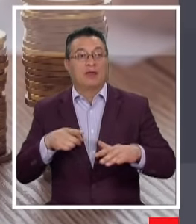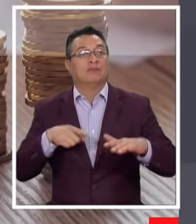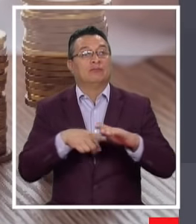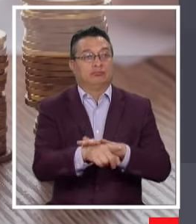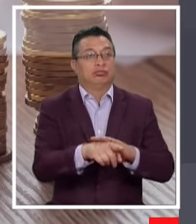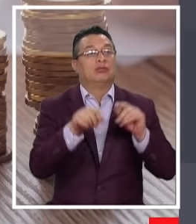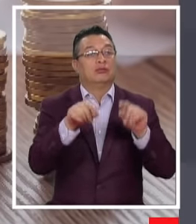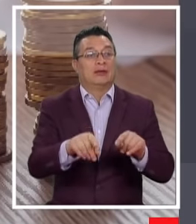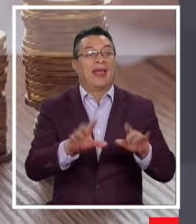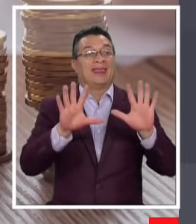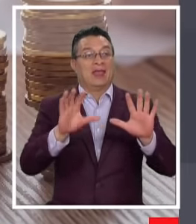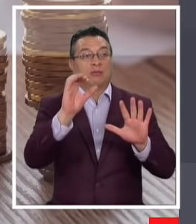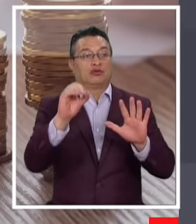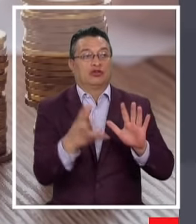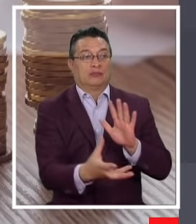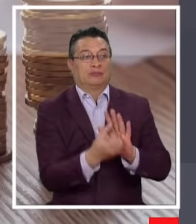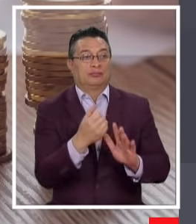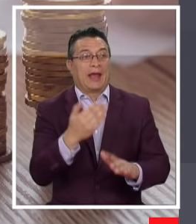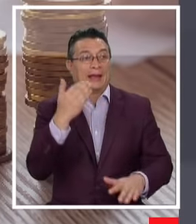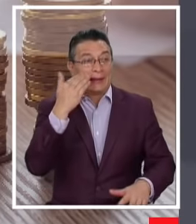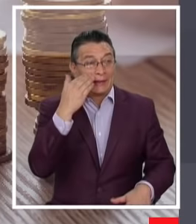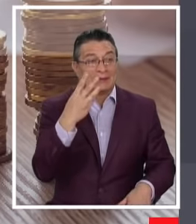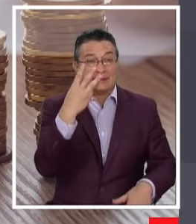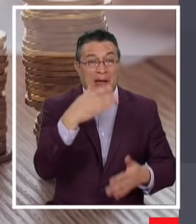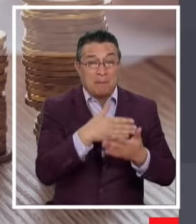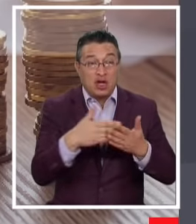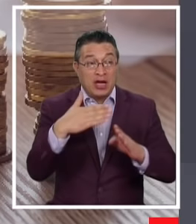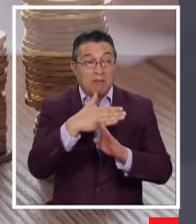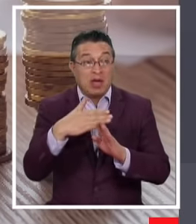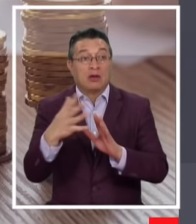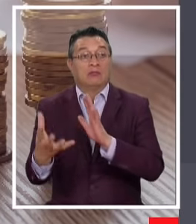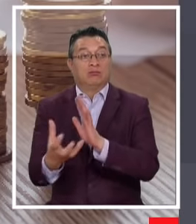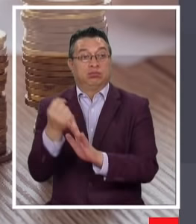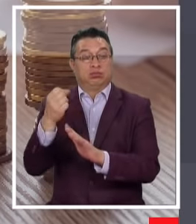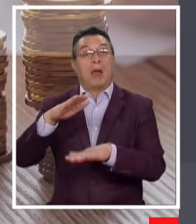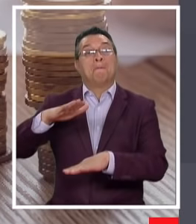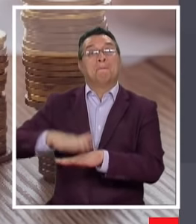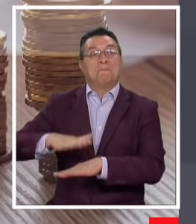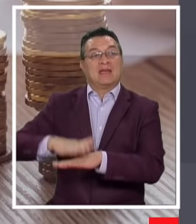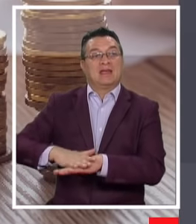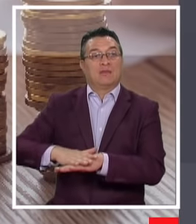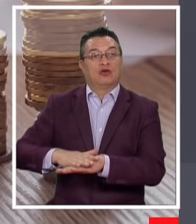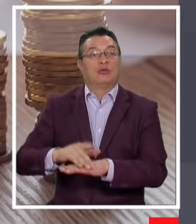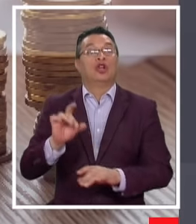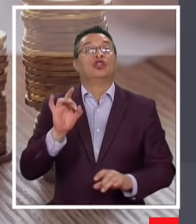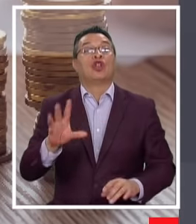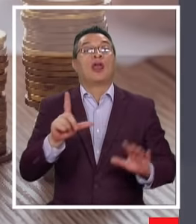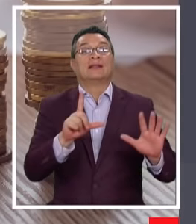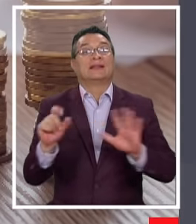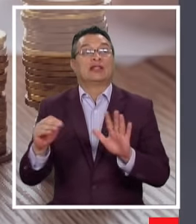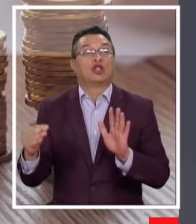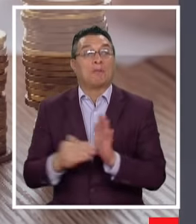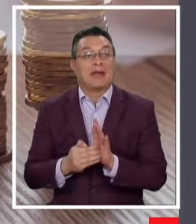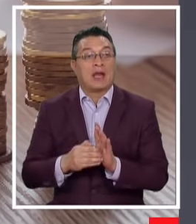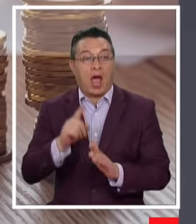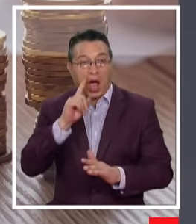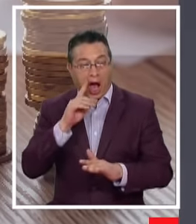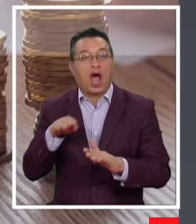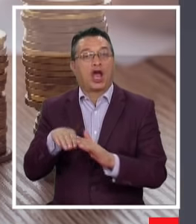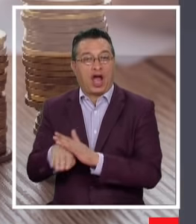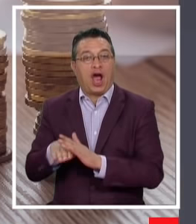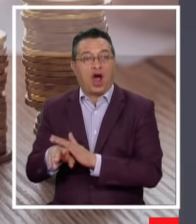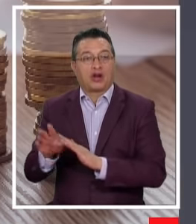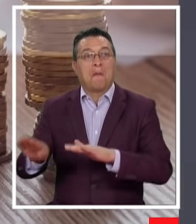10% de su fondo Un poco más de 3 millones y medio Retirar el monto mínimo Solo 700 mil Tienen ahorros para